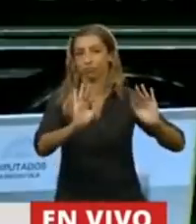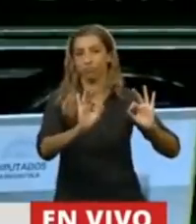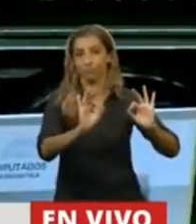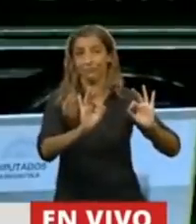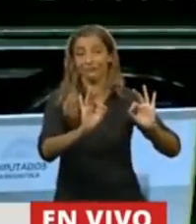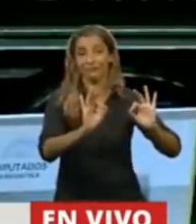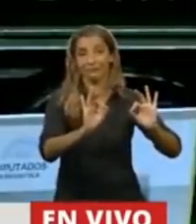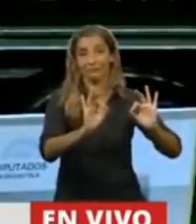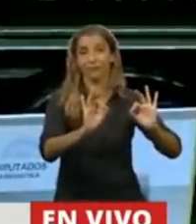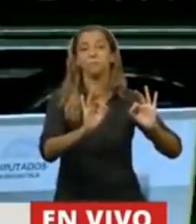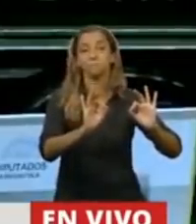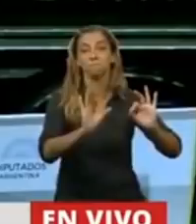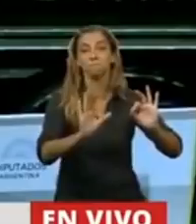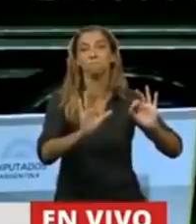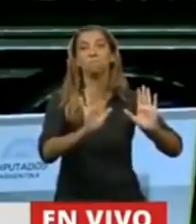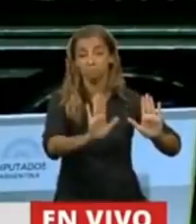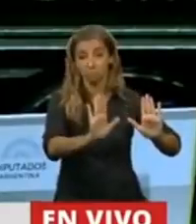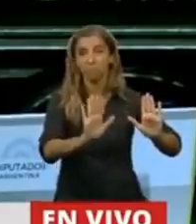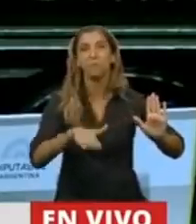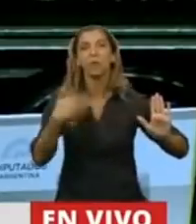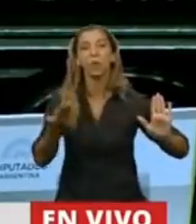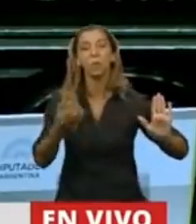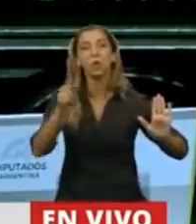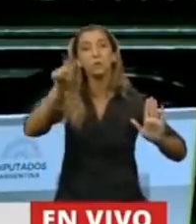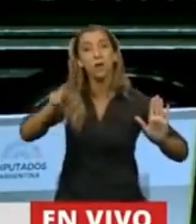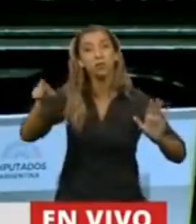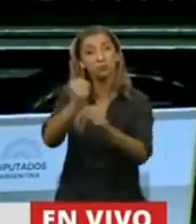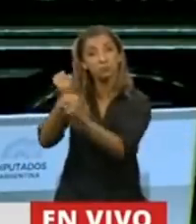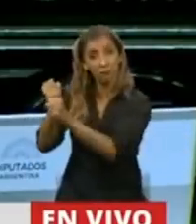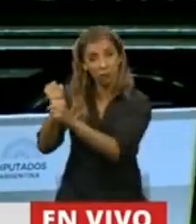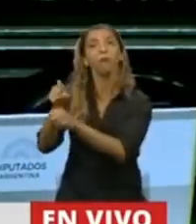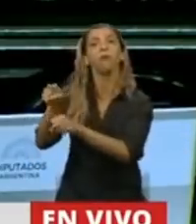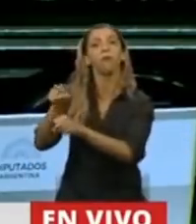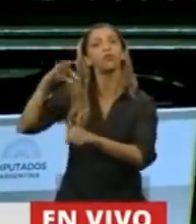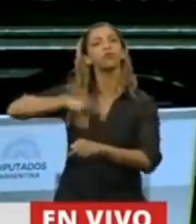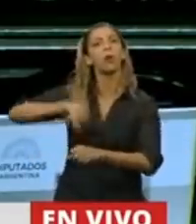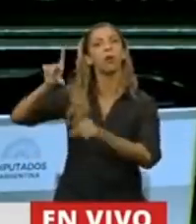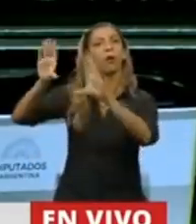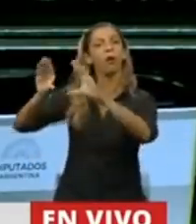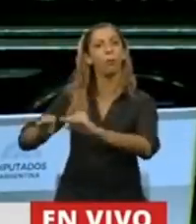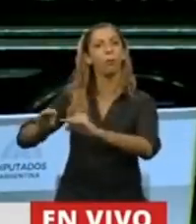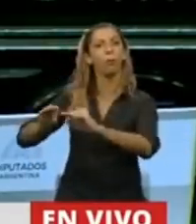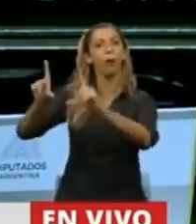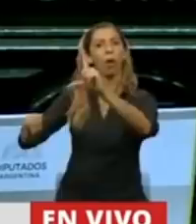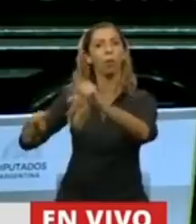y le baja el sueldo a los trabajadores y a las trabajadoras, suspendiendo la actividad. Y equivocadamente